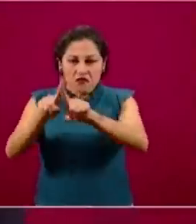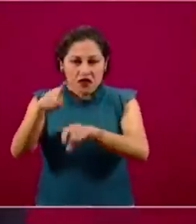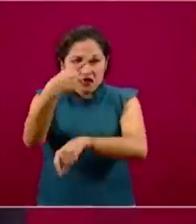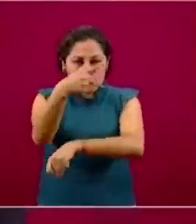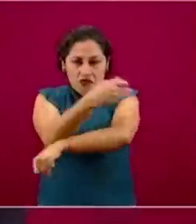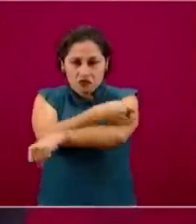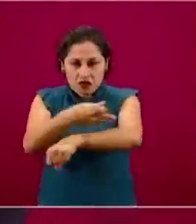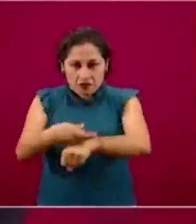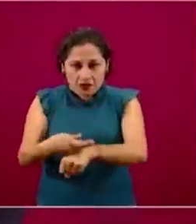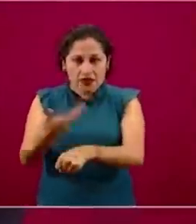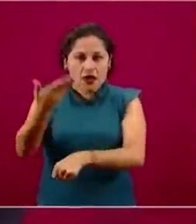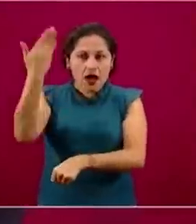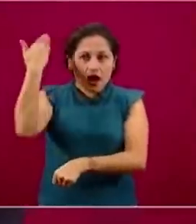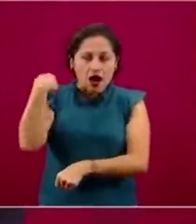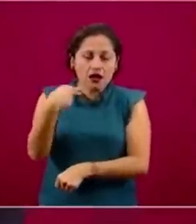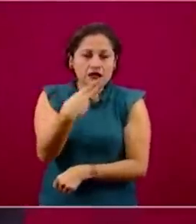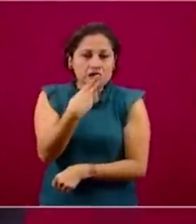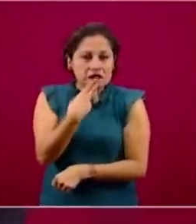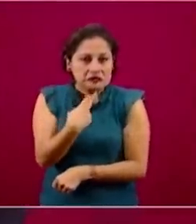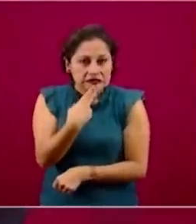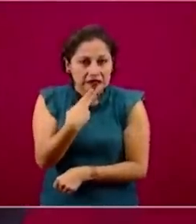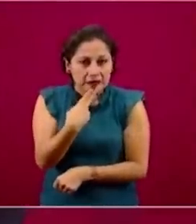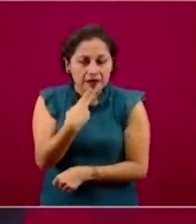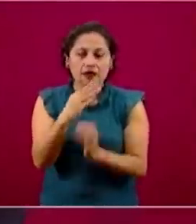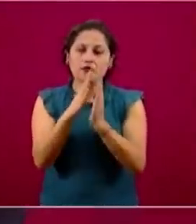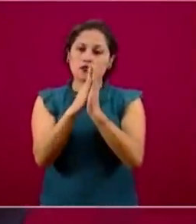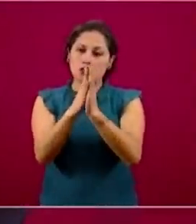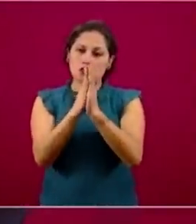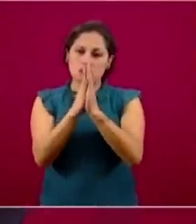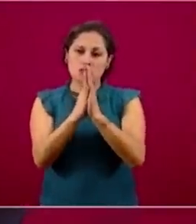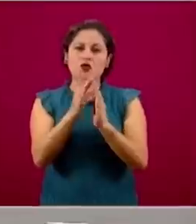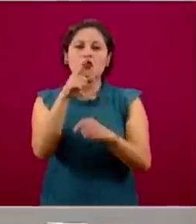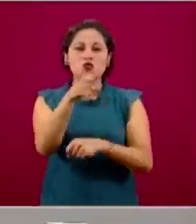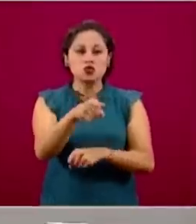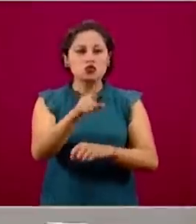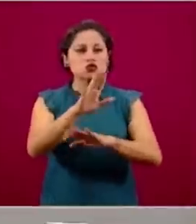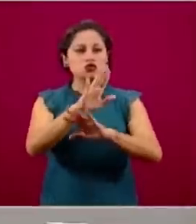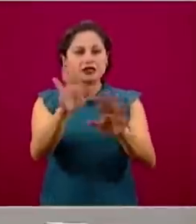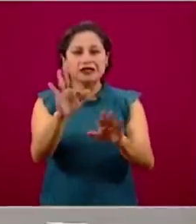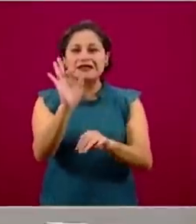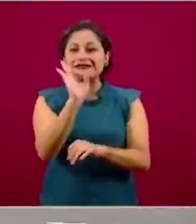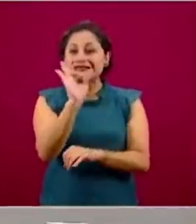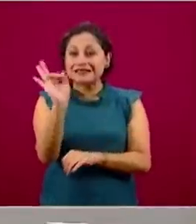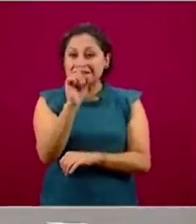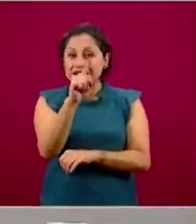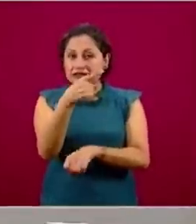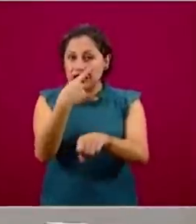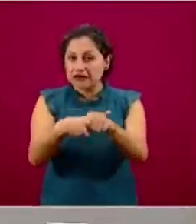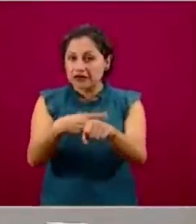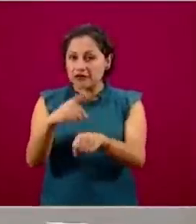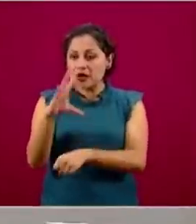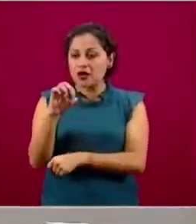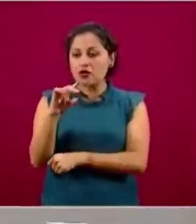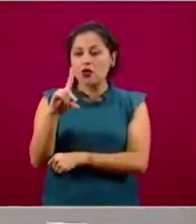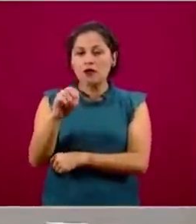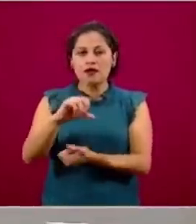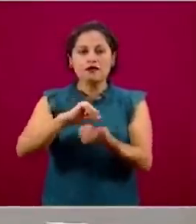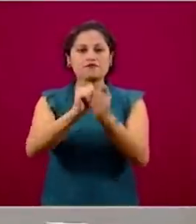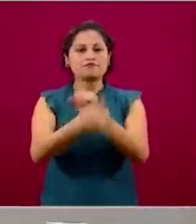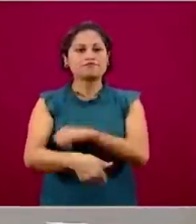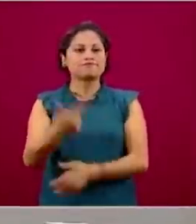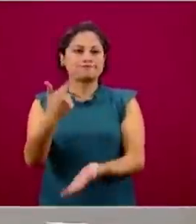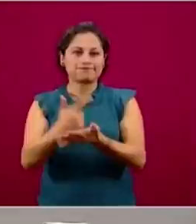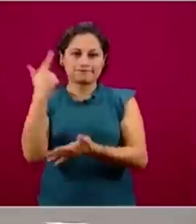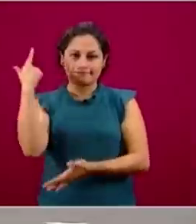diabetes, considérese en el grupo de mayor probabilidad de complicarse y no se espere.